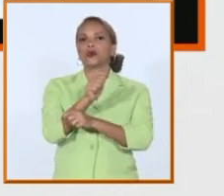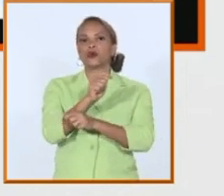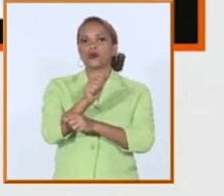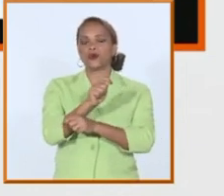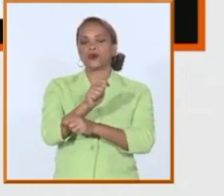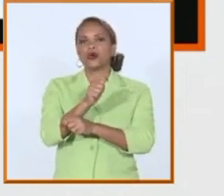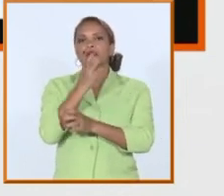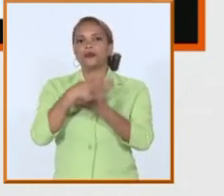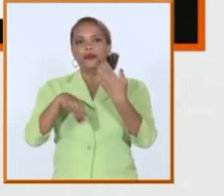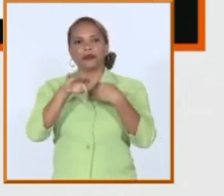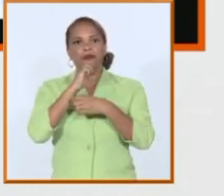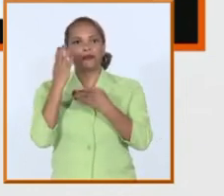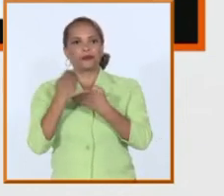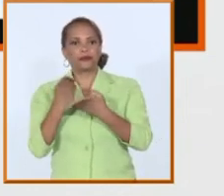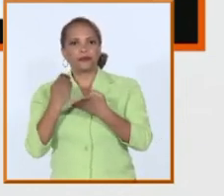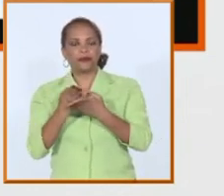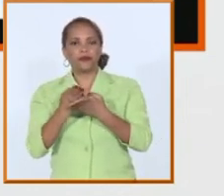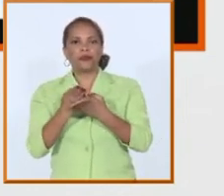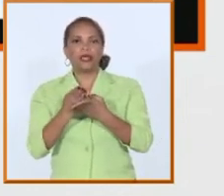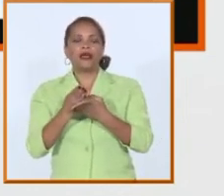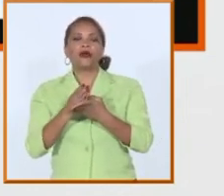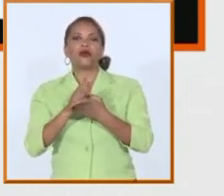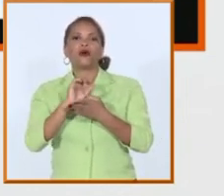tiene los primeros días de mayo